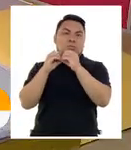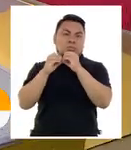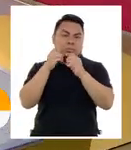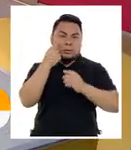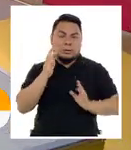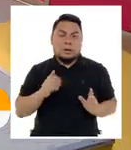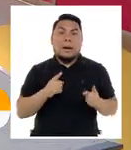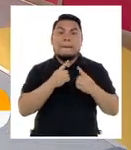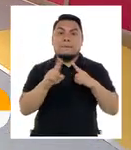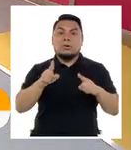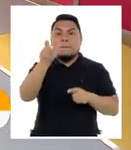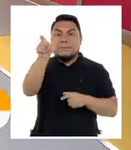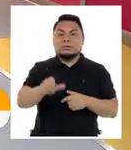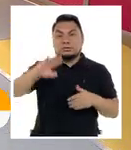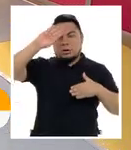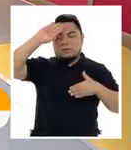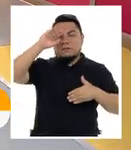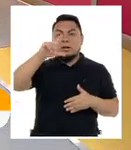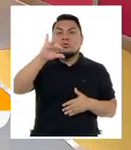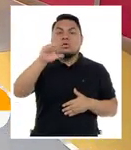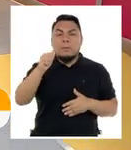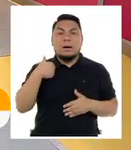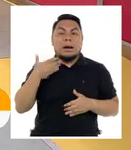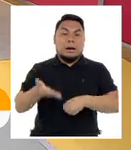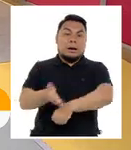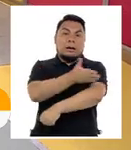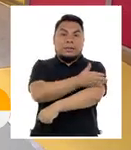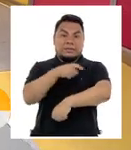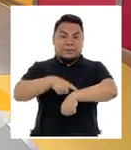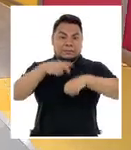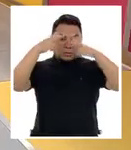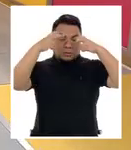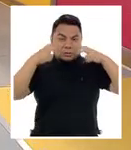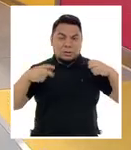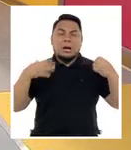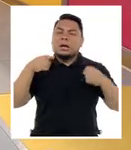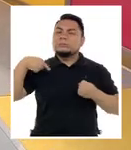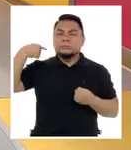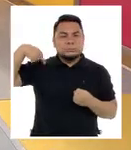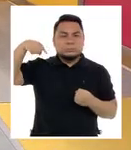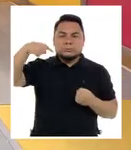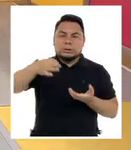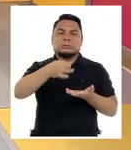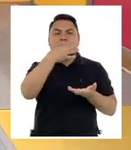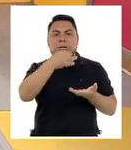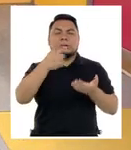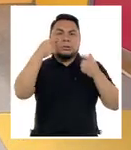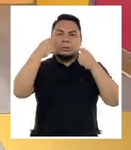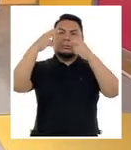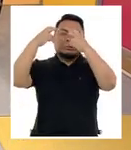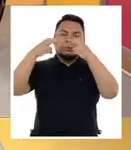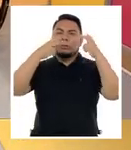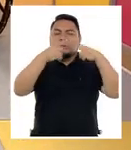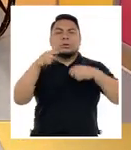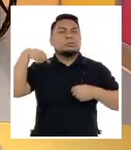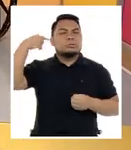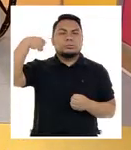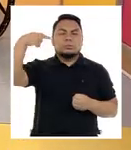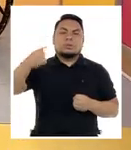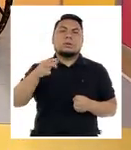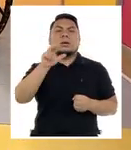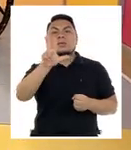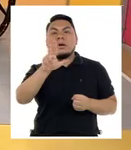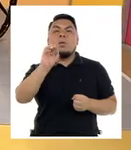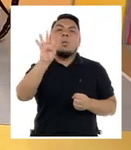importante de una persona con glaucoma y que esté en tratamiento es que no abandone el tratamiento y segundo, se haga sus chequeos